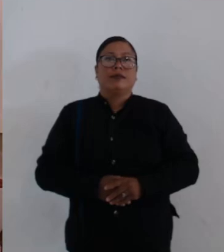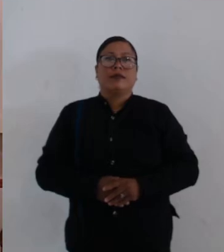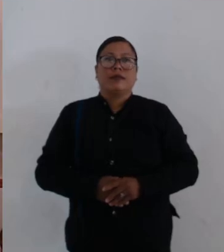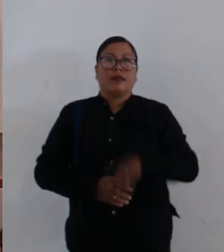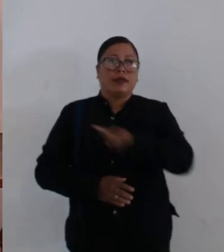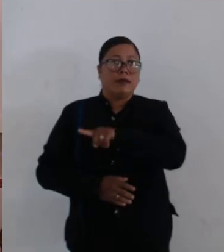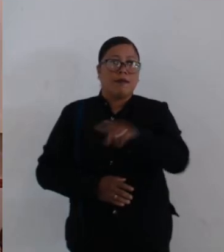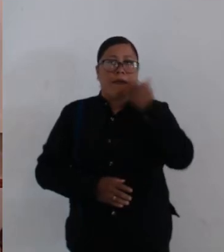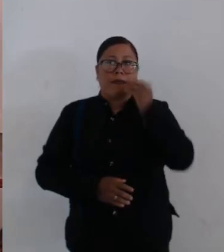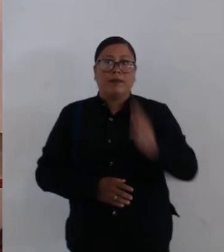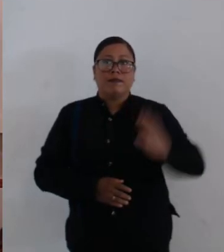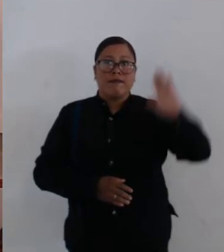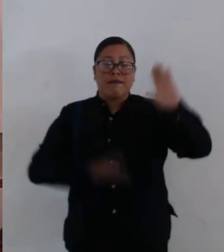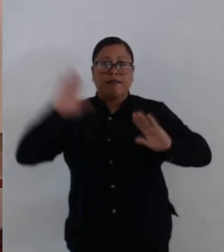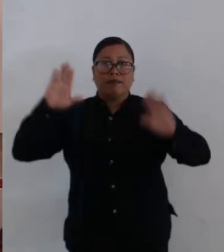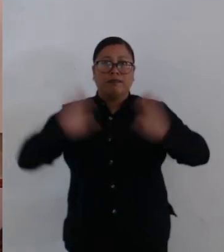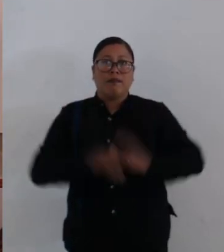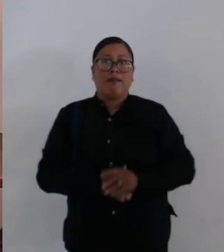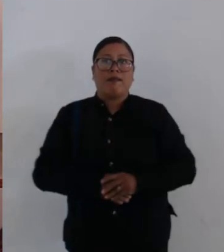¿Quiénes deseen hacer uso de la palabra?